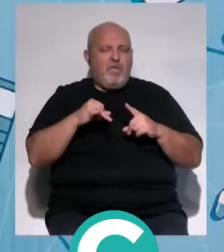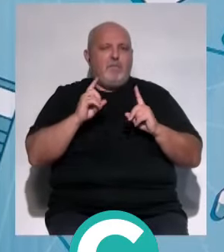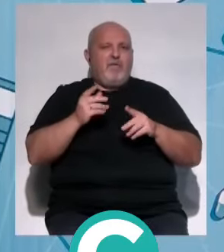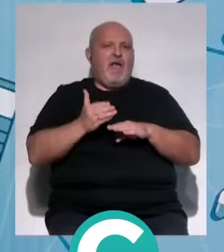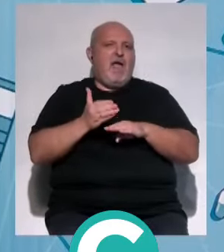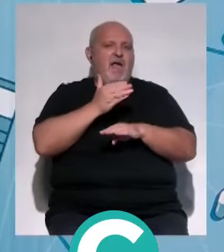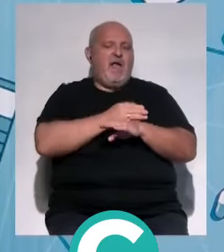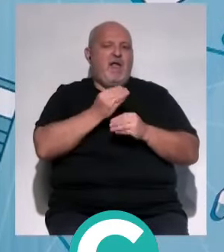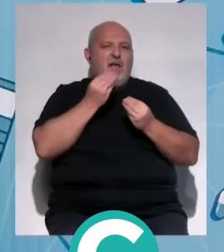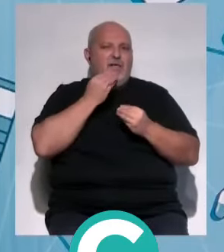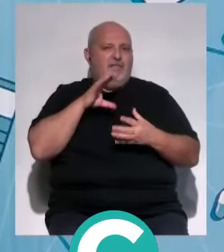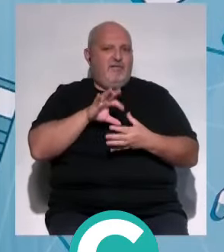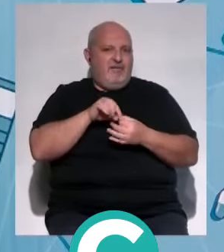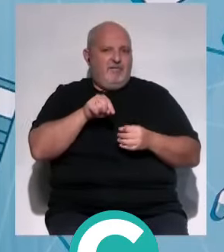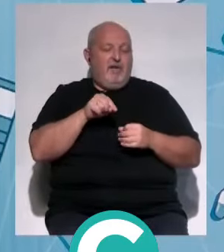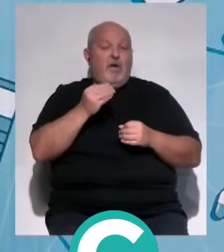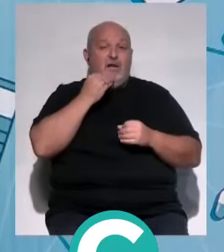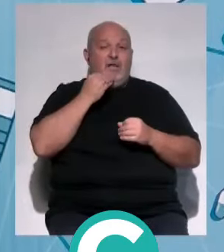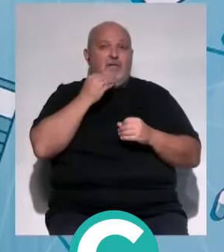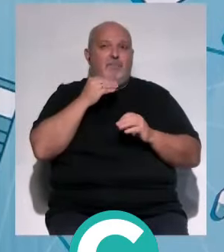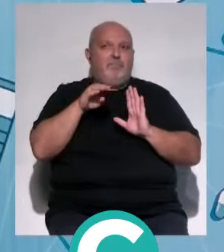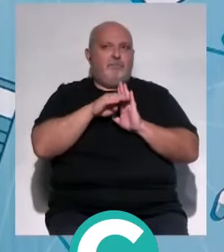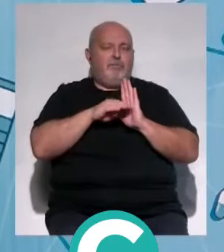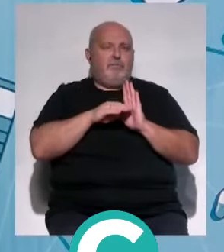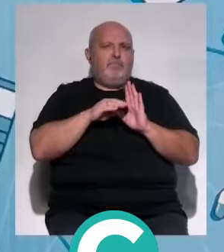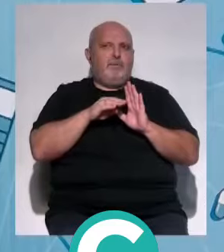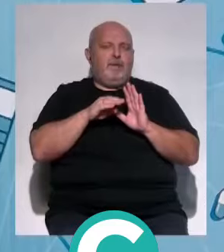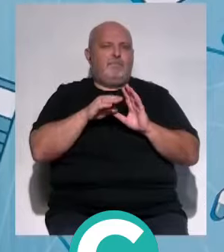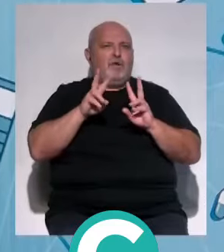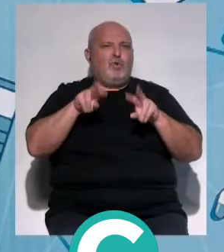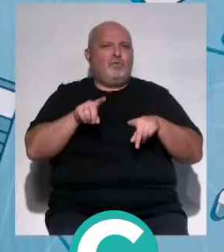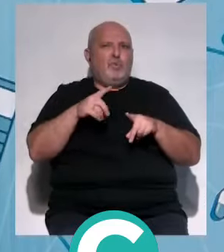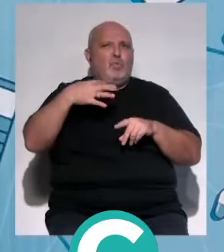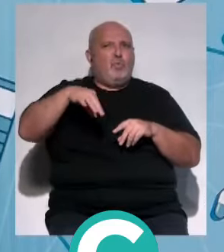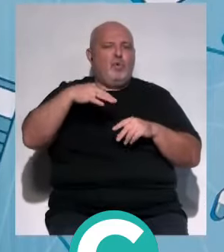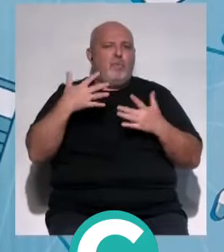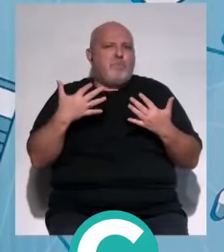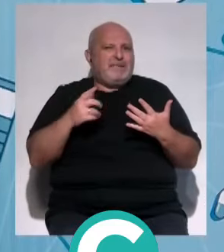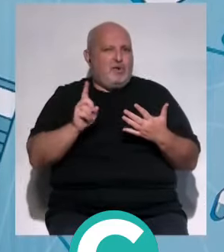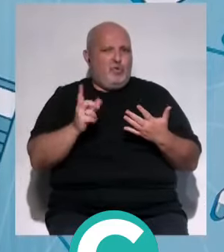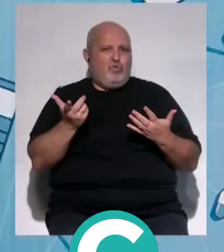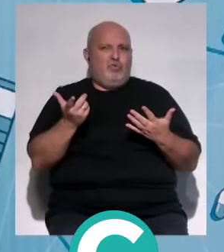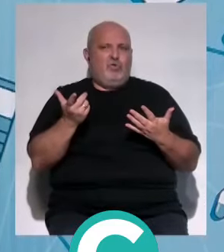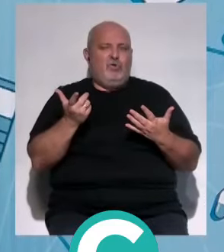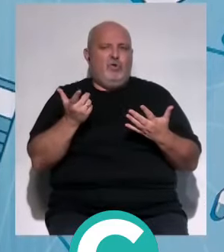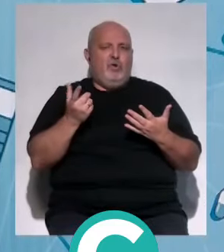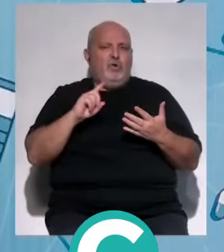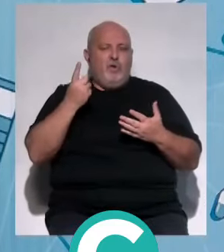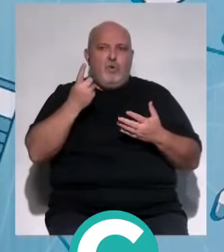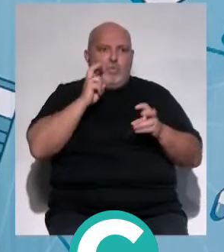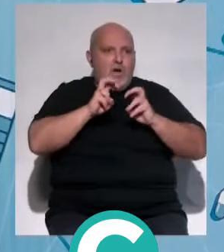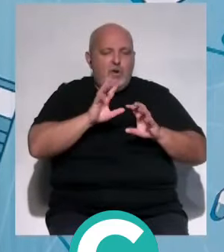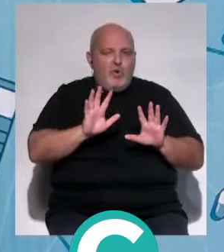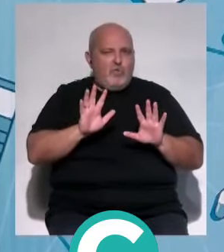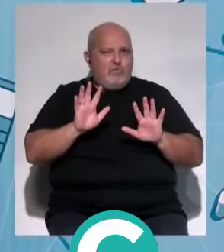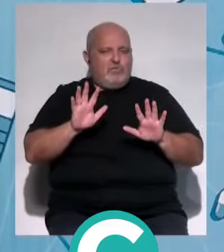a través de la alimentación. Una alimentación que no sea con prisa, que no sea lo primero que pillemos,